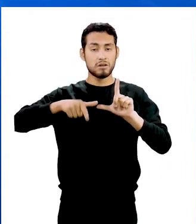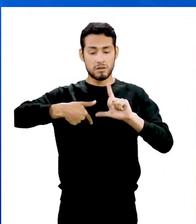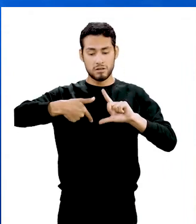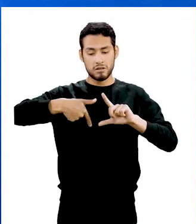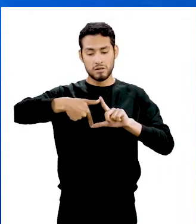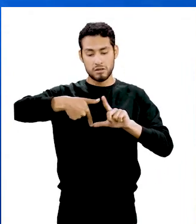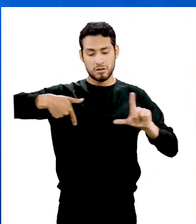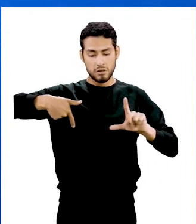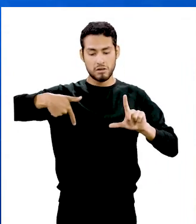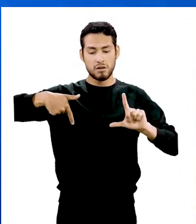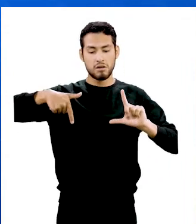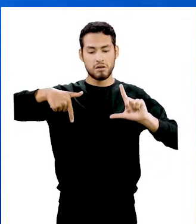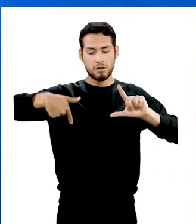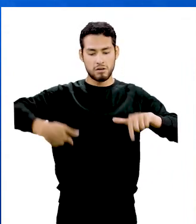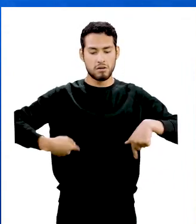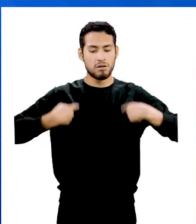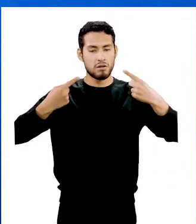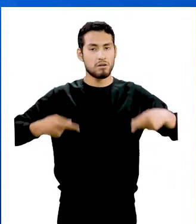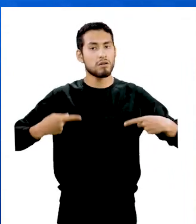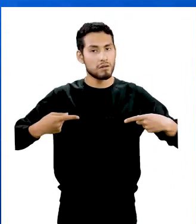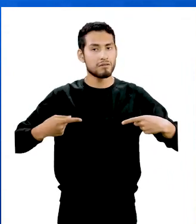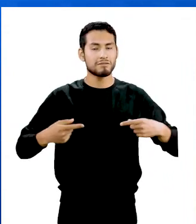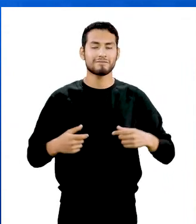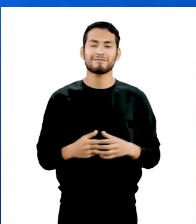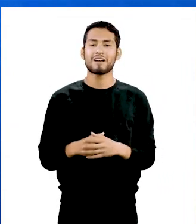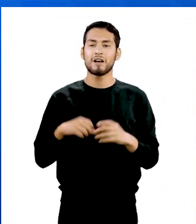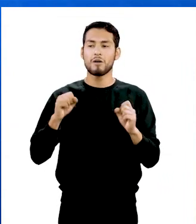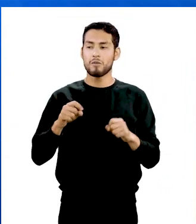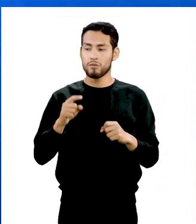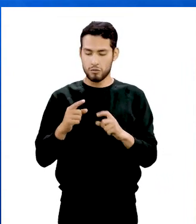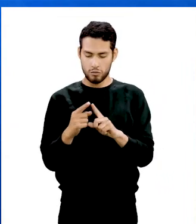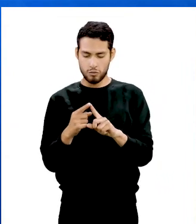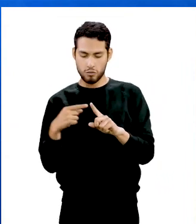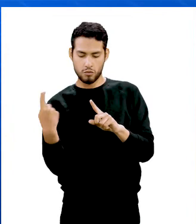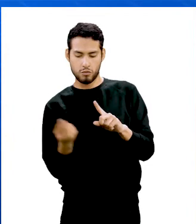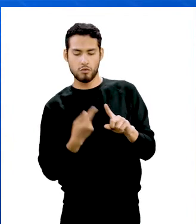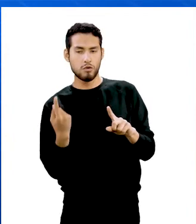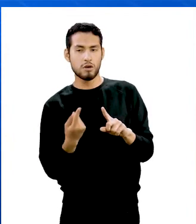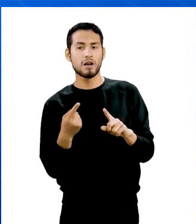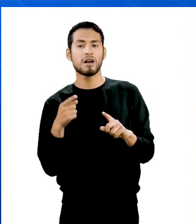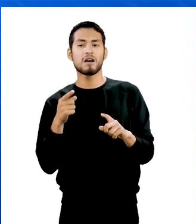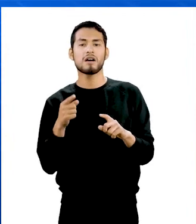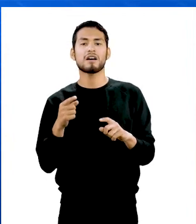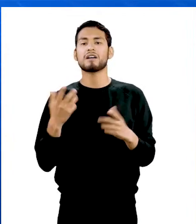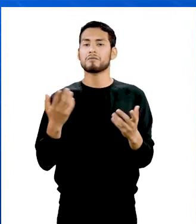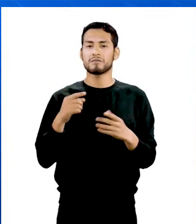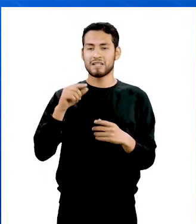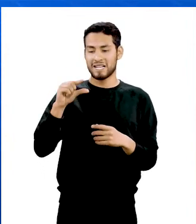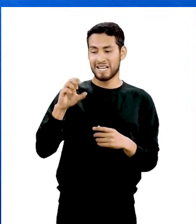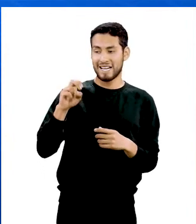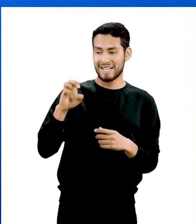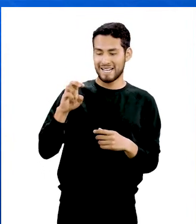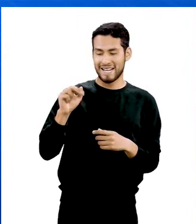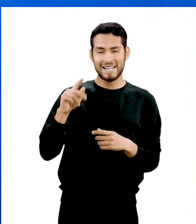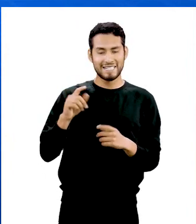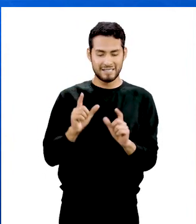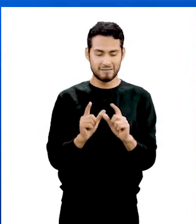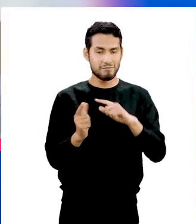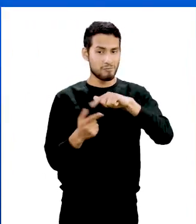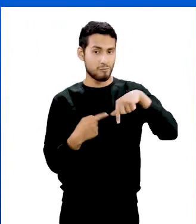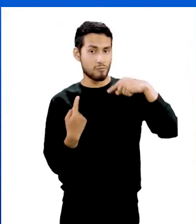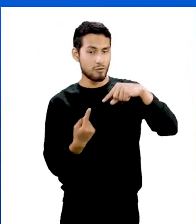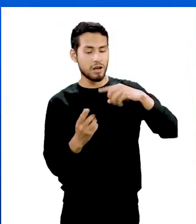un rectángulo alrededor de uno de sus lados llamado eje. Y a su lado opuesto se le denomina generatriz.